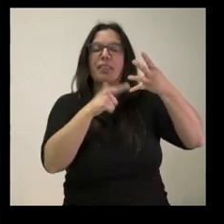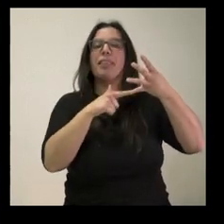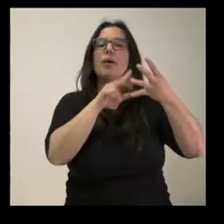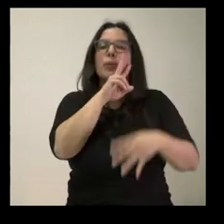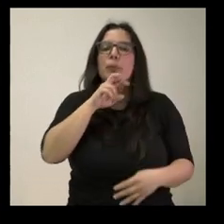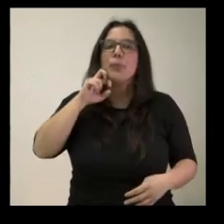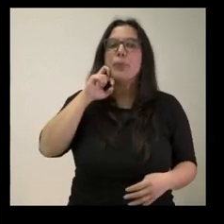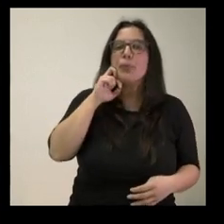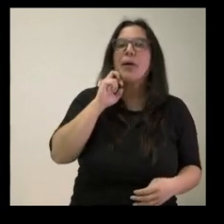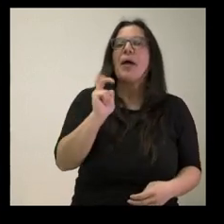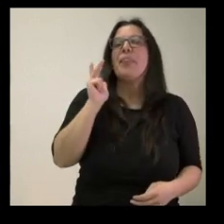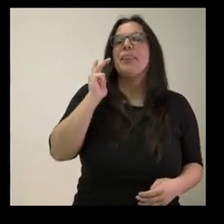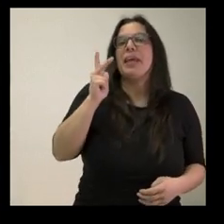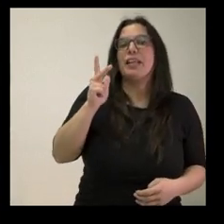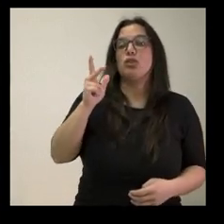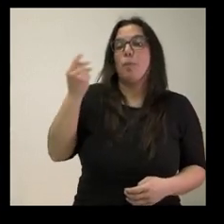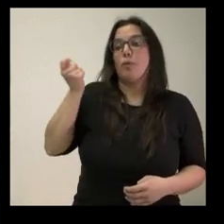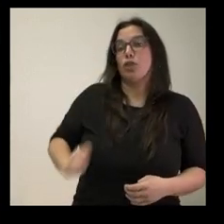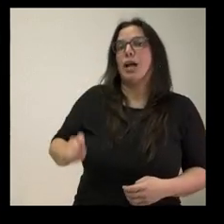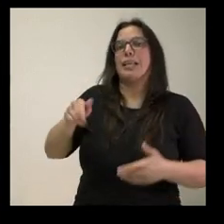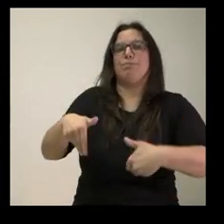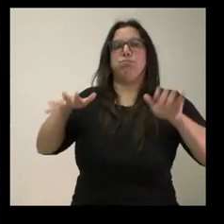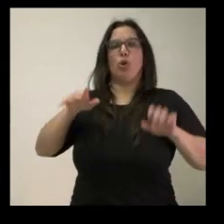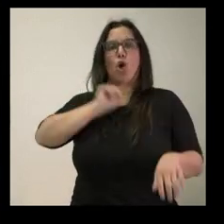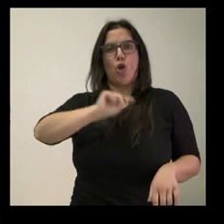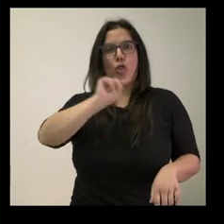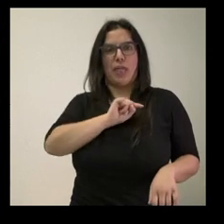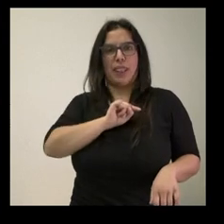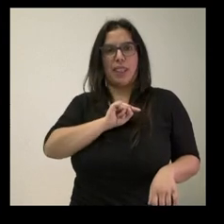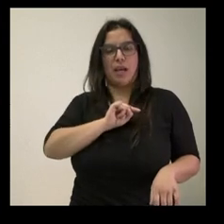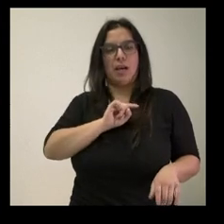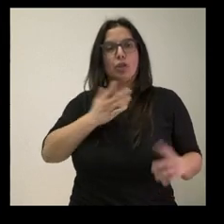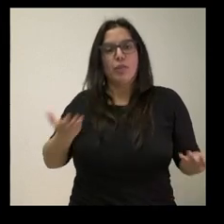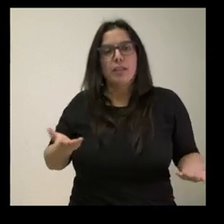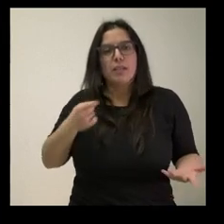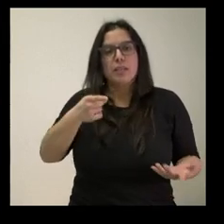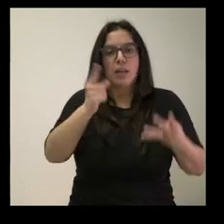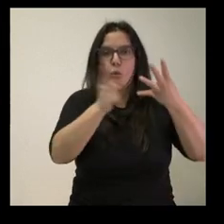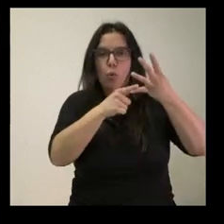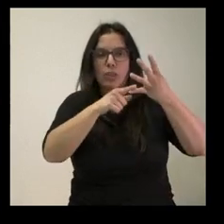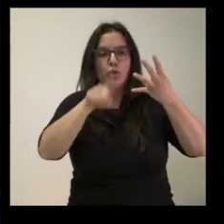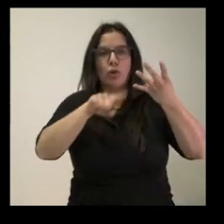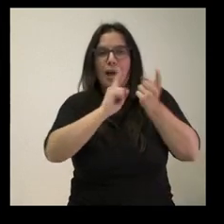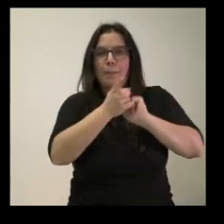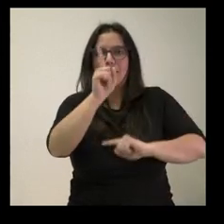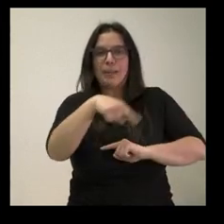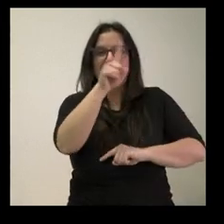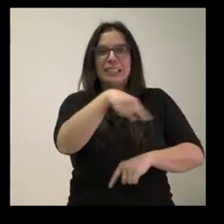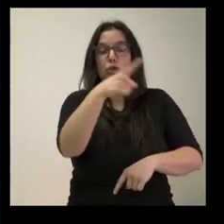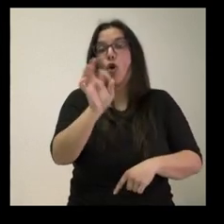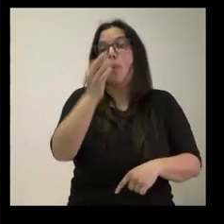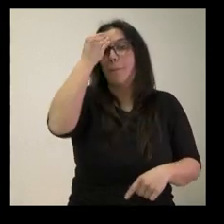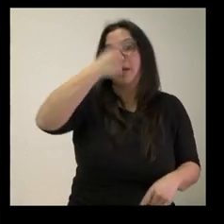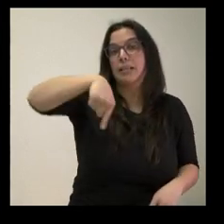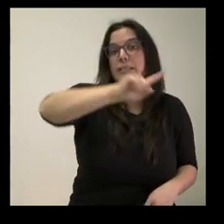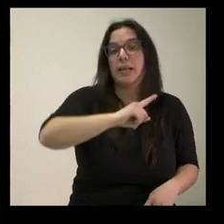derecho a la objeción de conciencia de los profesionales. No sé si también va a haber algún cambio en este último punto o si consideran que si se